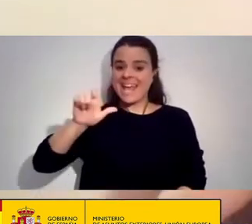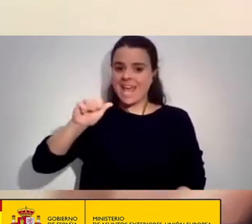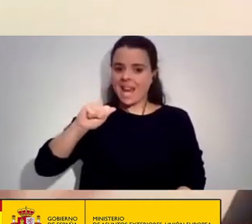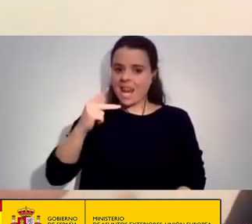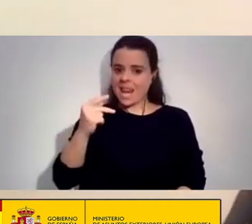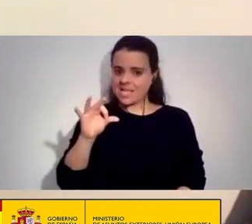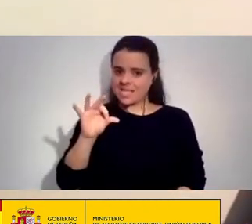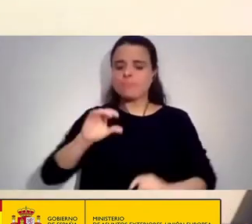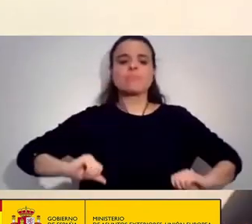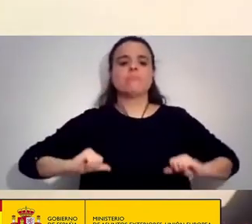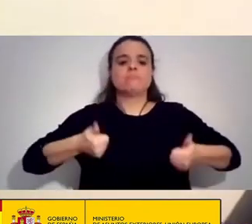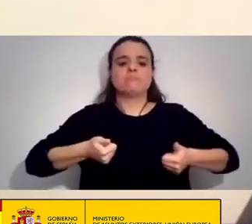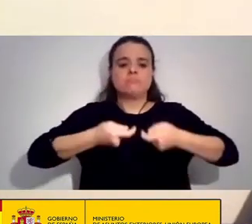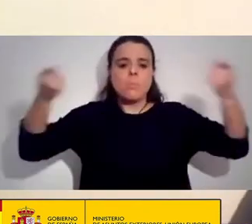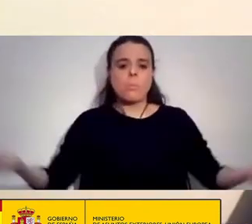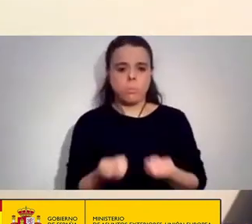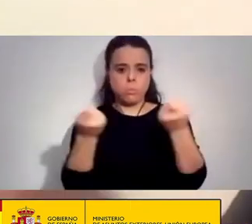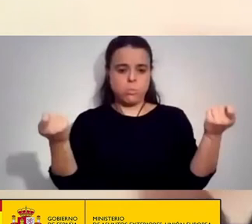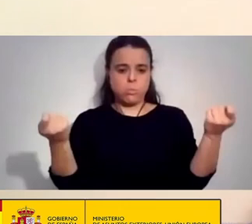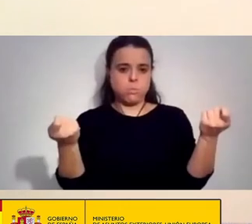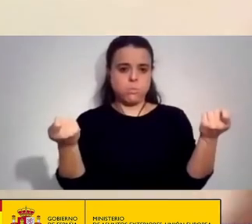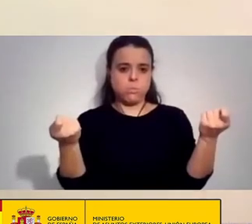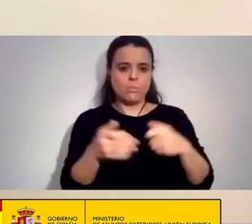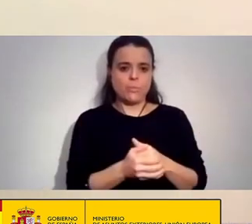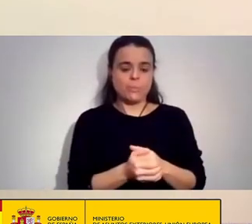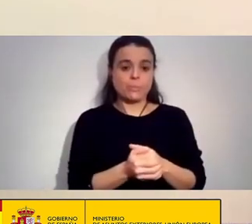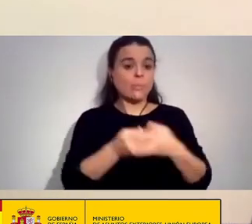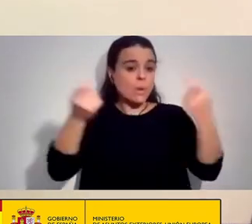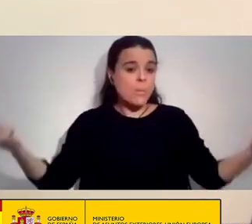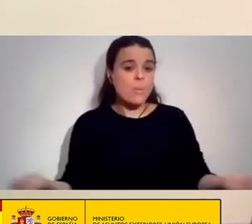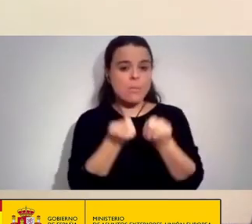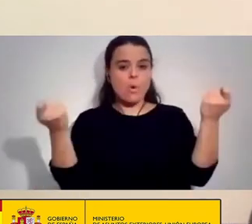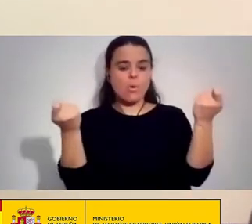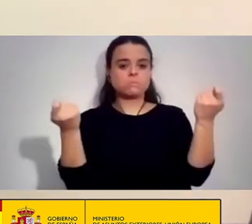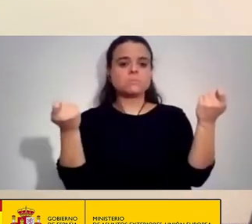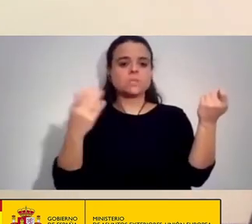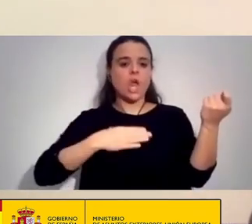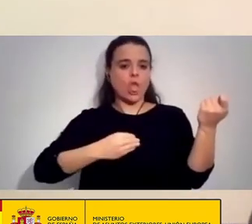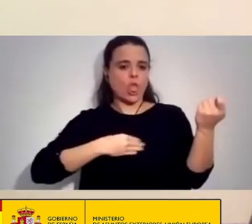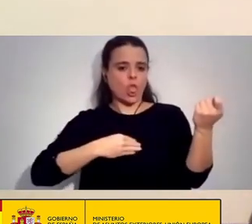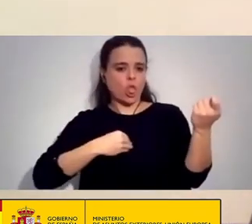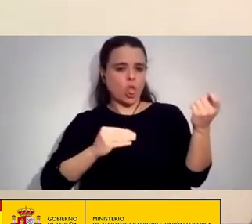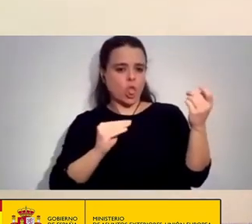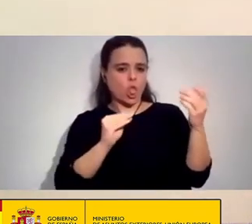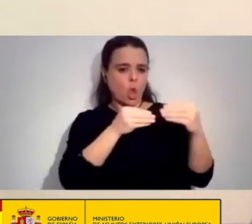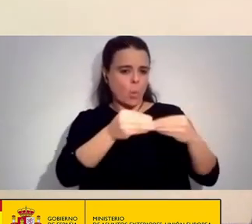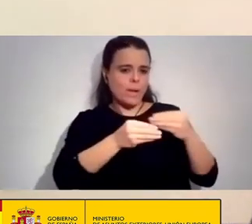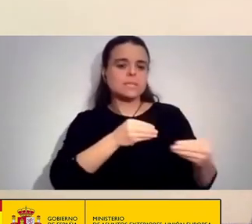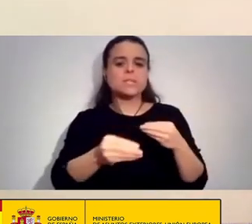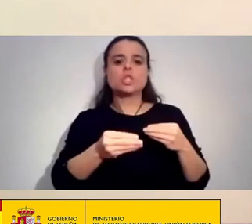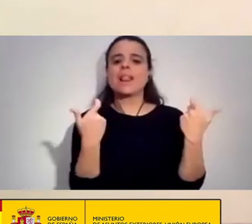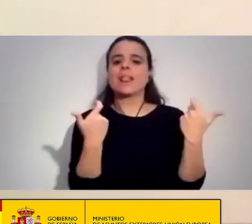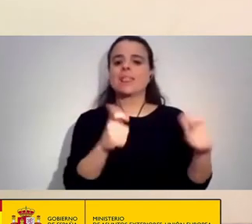las publicaciones De documentos del Departamento de Estado Del